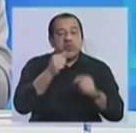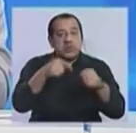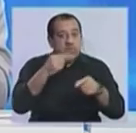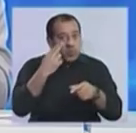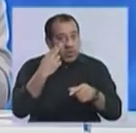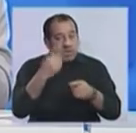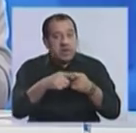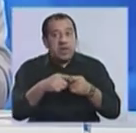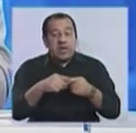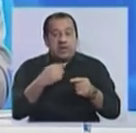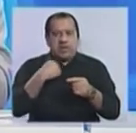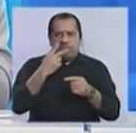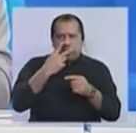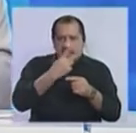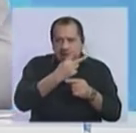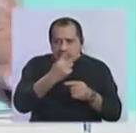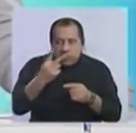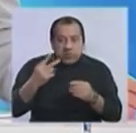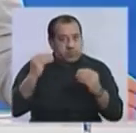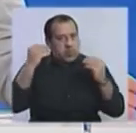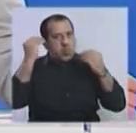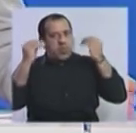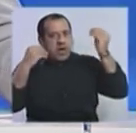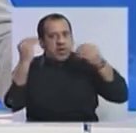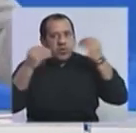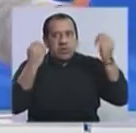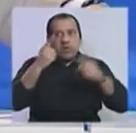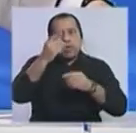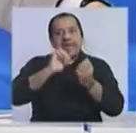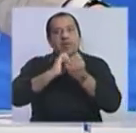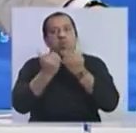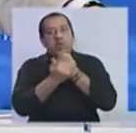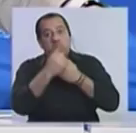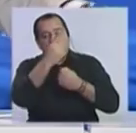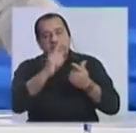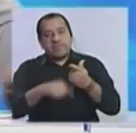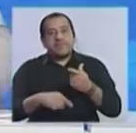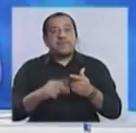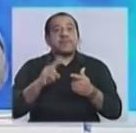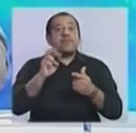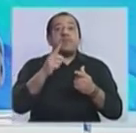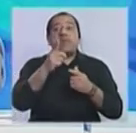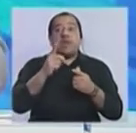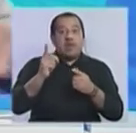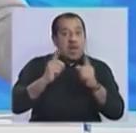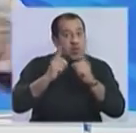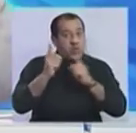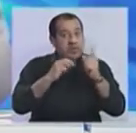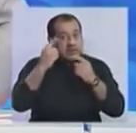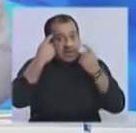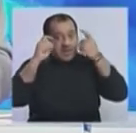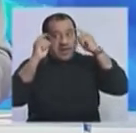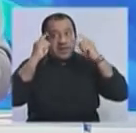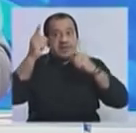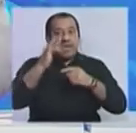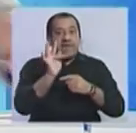Y veíamos con preocupación lo que pasó en Ecuador a partir de algunos de los ajustes